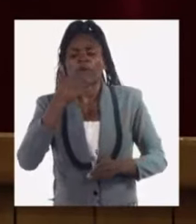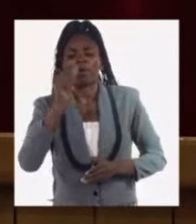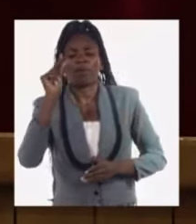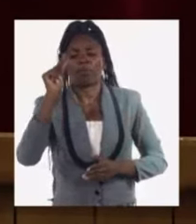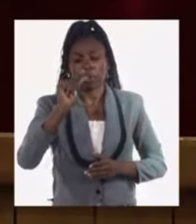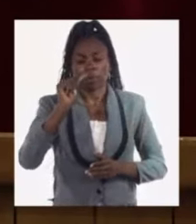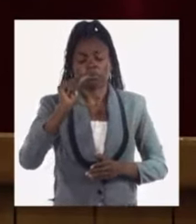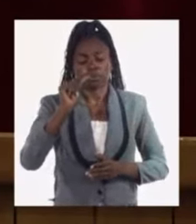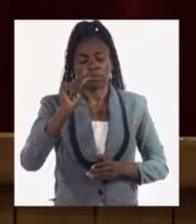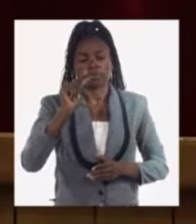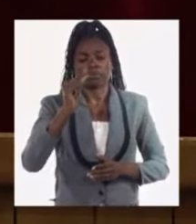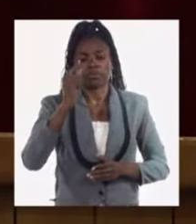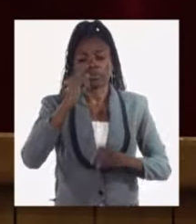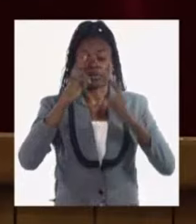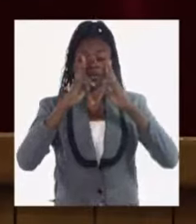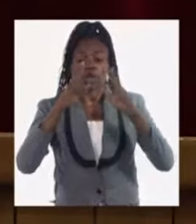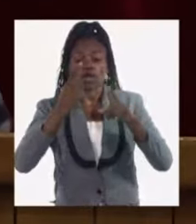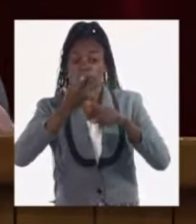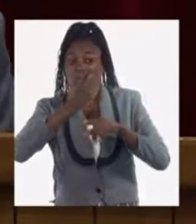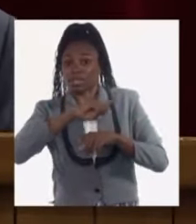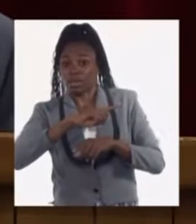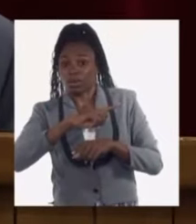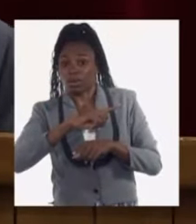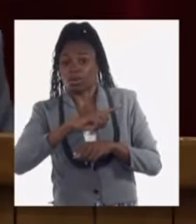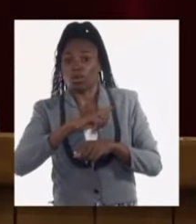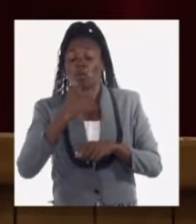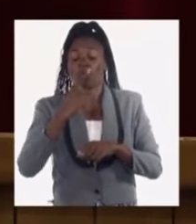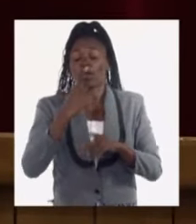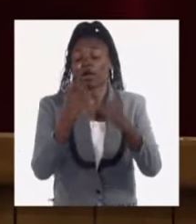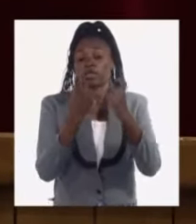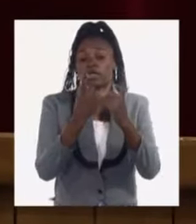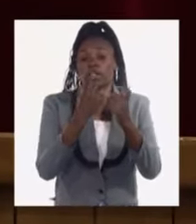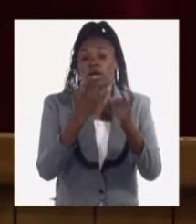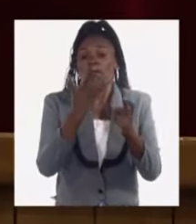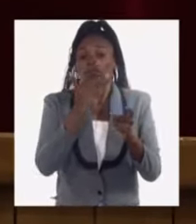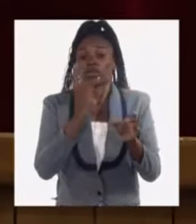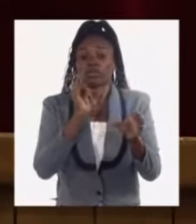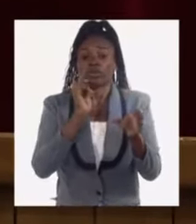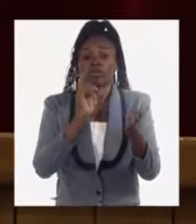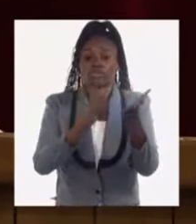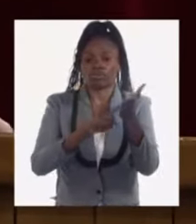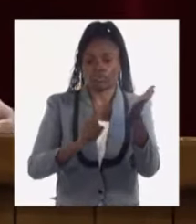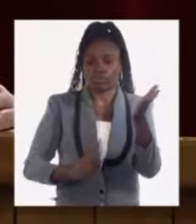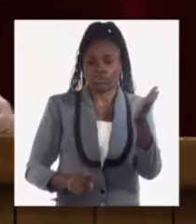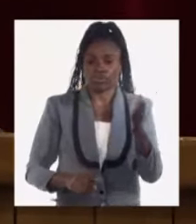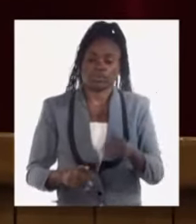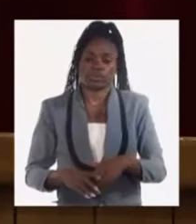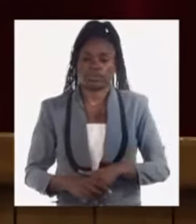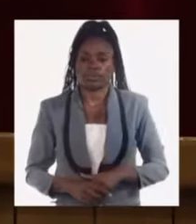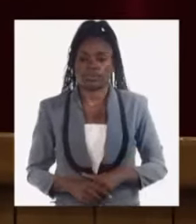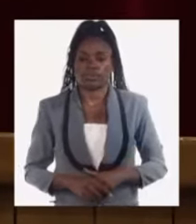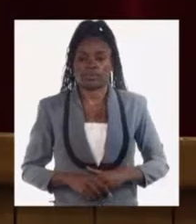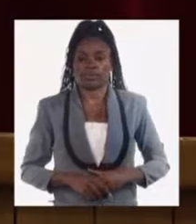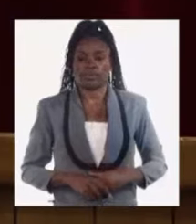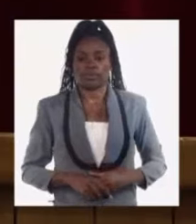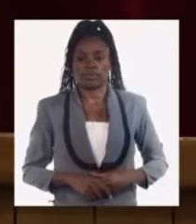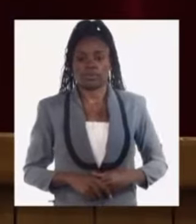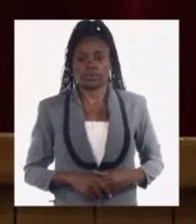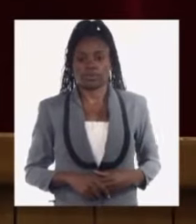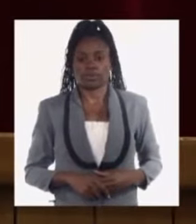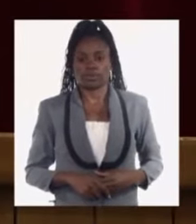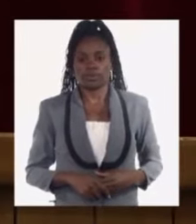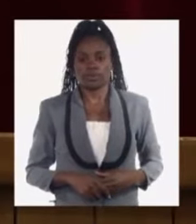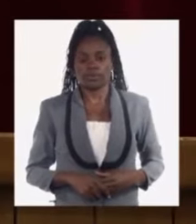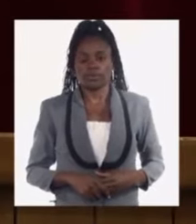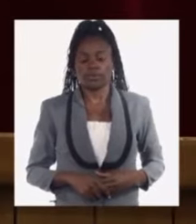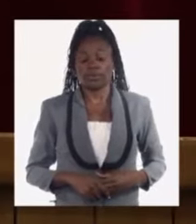a lo que vivimos en el año 2022, repito, por déficit de capacidad de generación. Un fenómeno